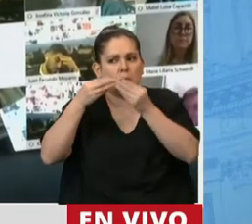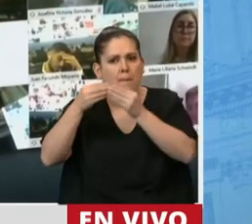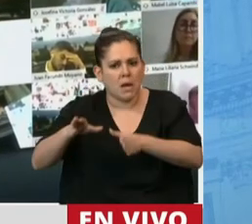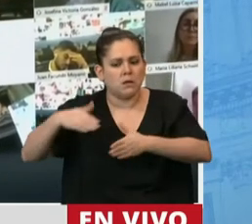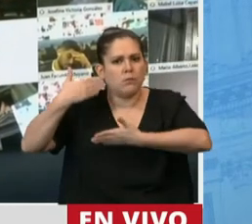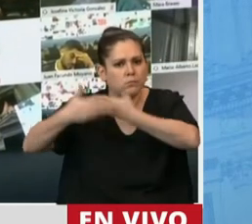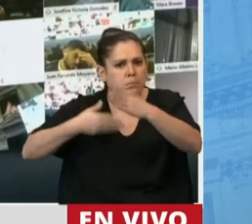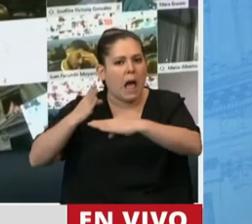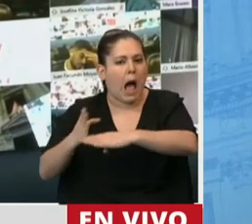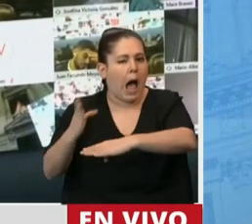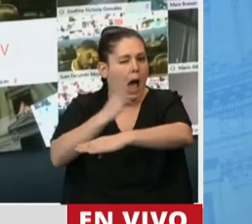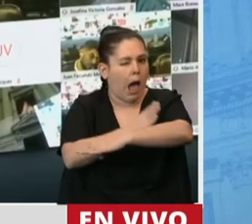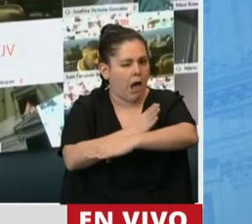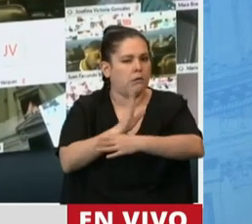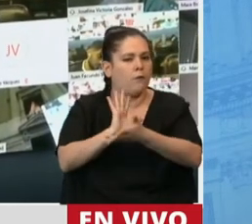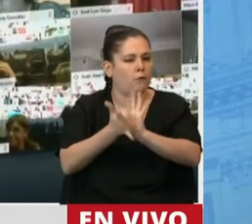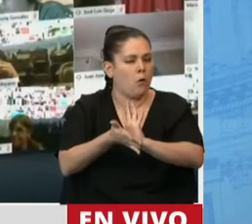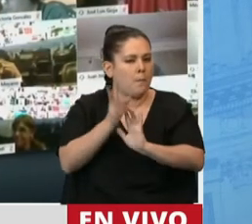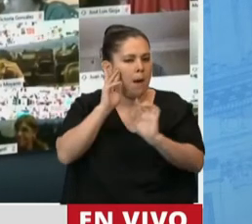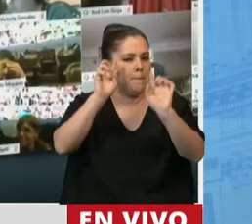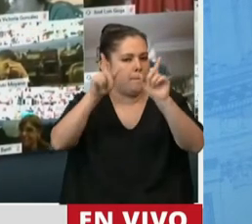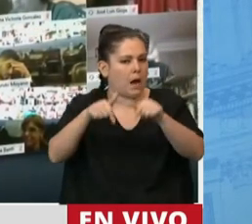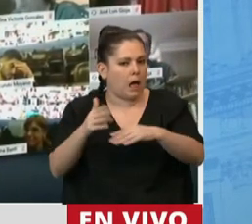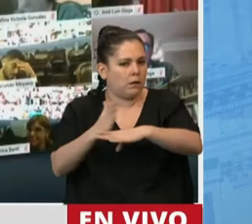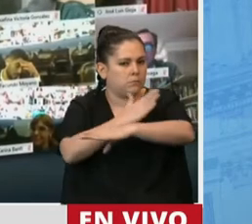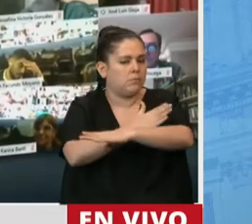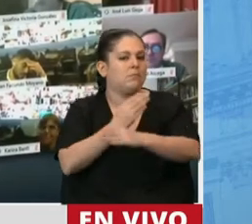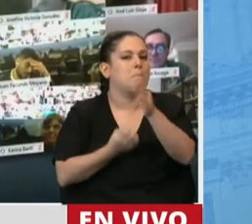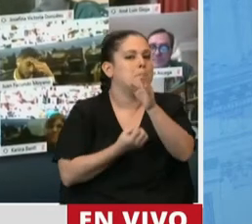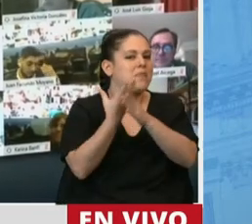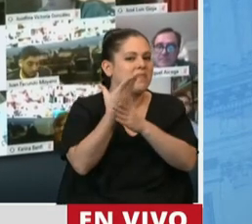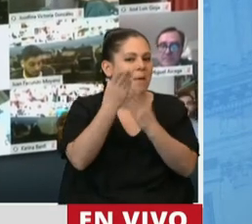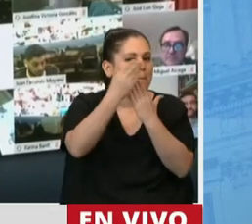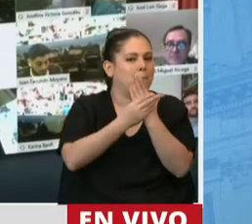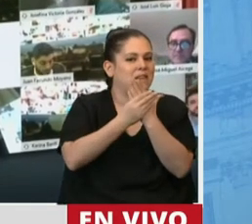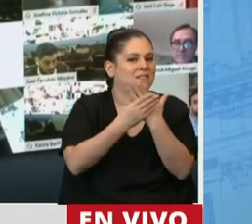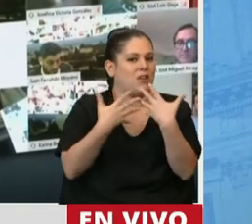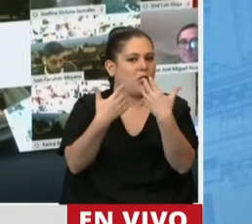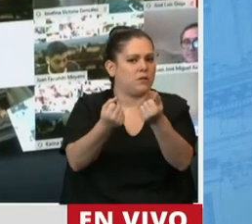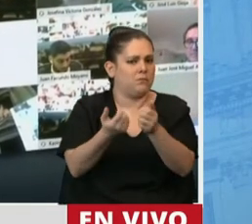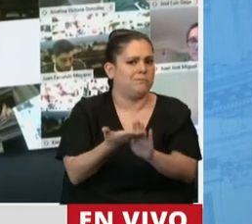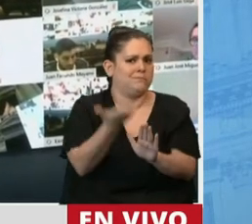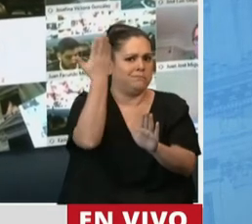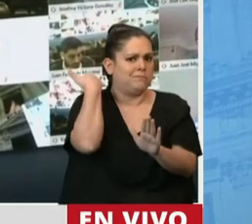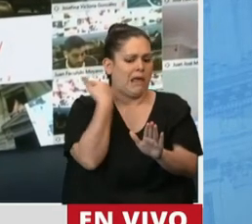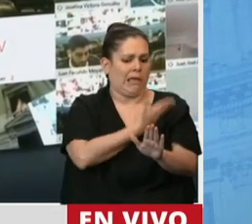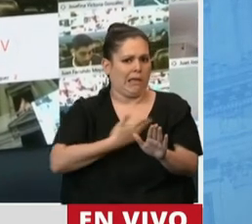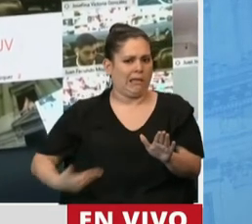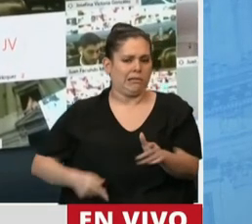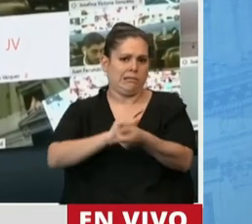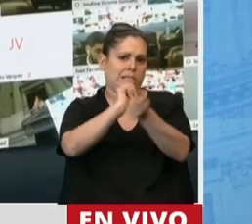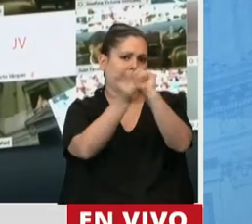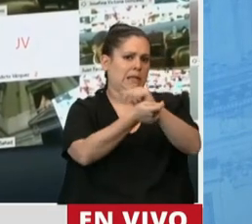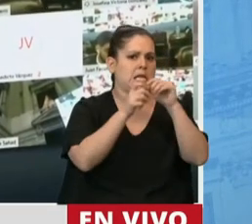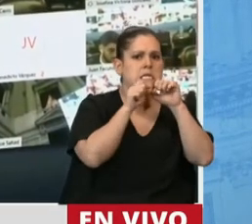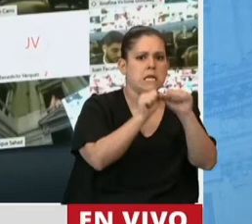lo hizo antes, una visión estratégica de volver a tener un Ministerio de Salud cuando había dejado de serlo en la anterior gestión, pasando a